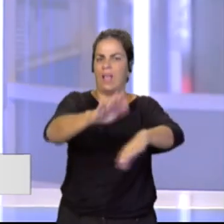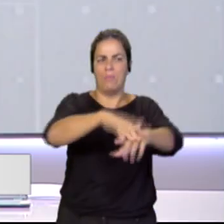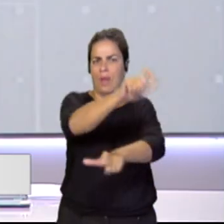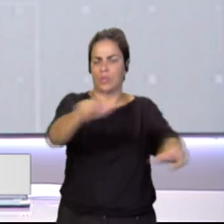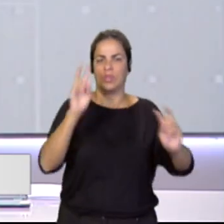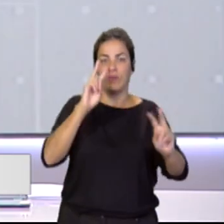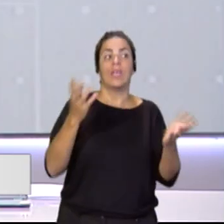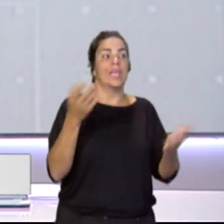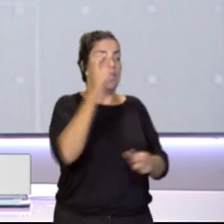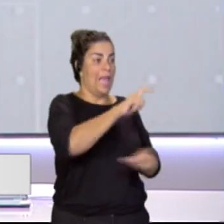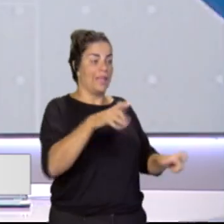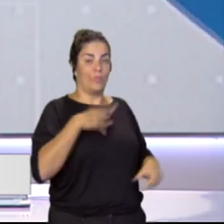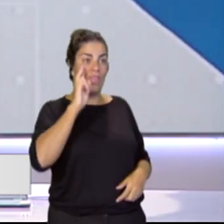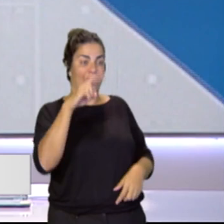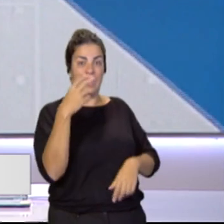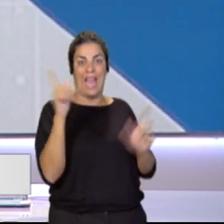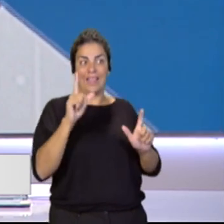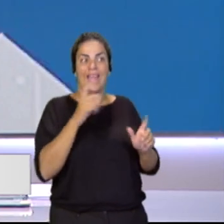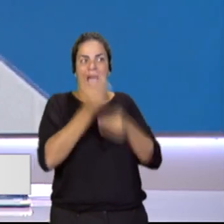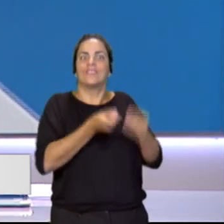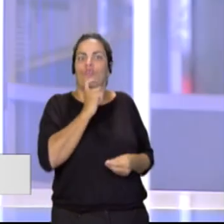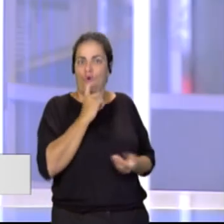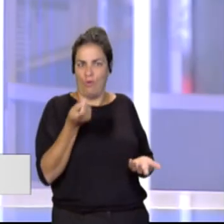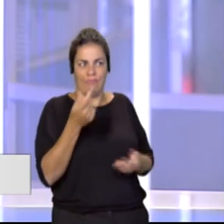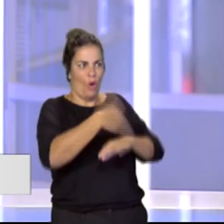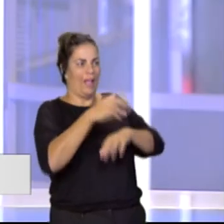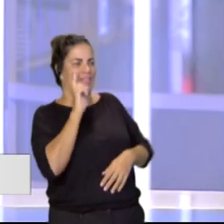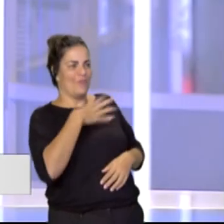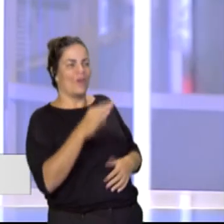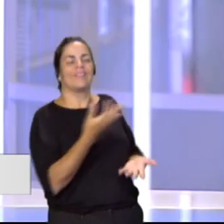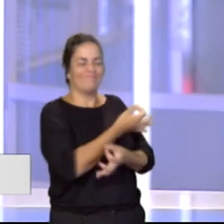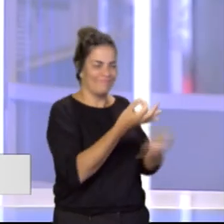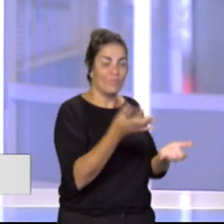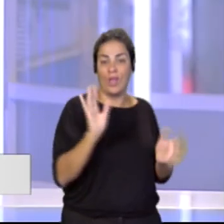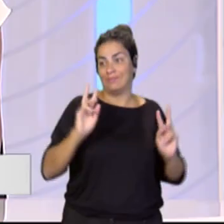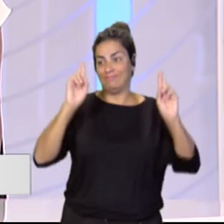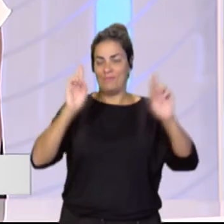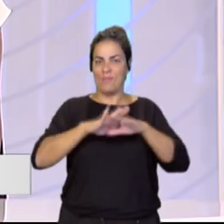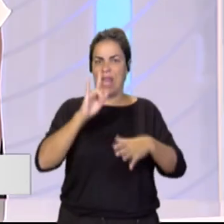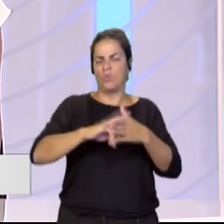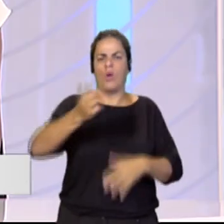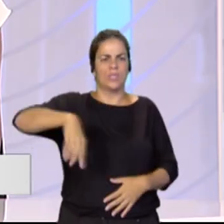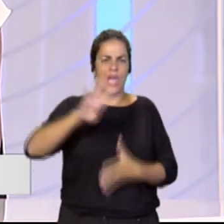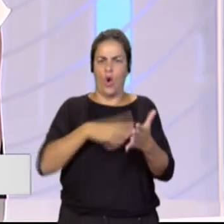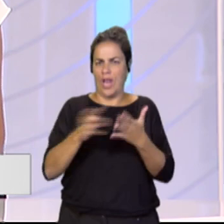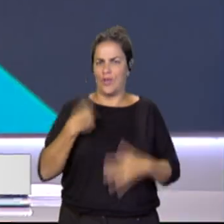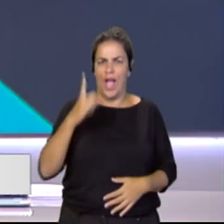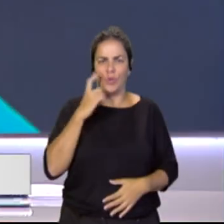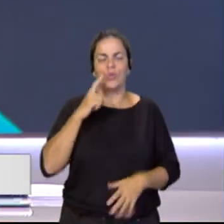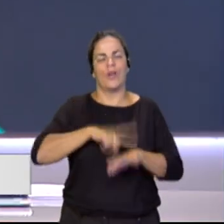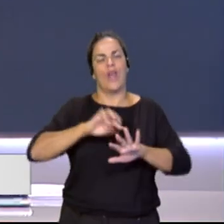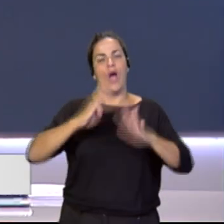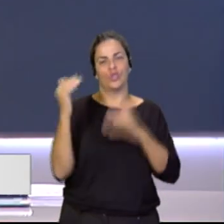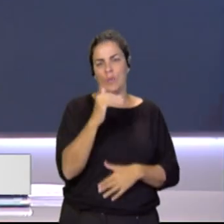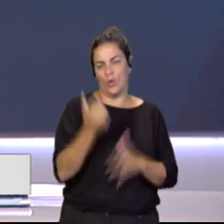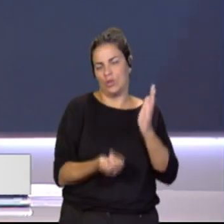se hace la tele en la calle. Oye, le deseo muchísima suerte en ese nuevo arranque. El próximo lunes, ustedes están acostumbrados a ese horario, a las 7 y 45 de la mañana